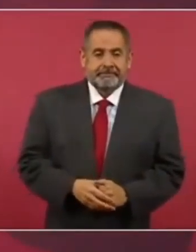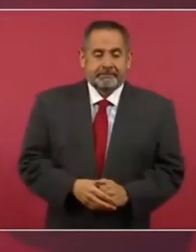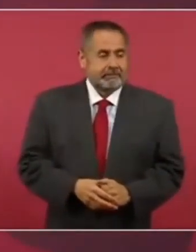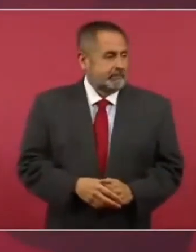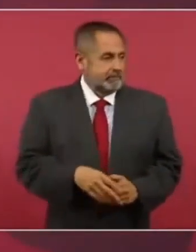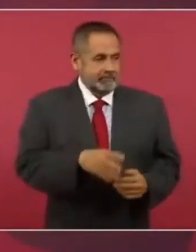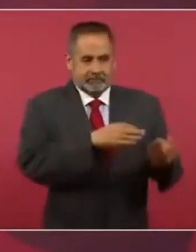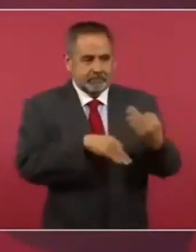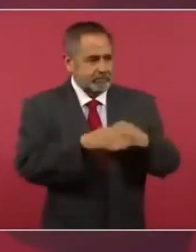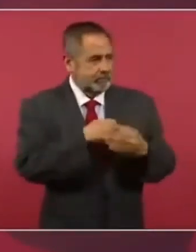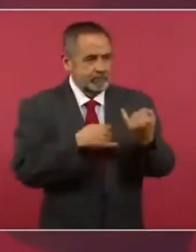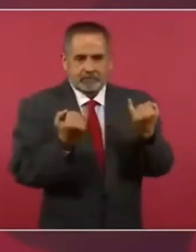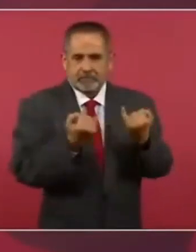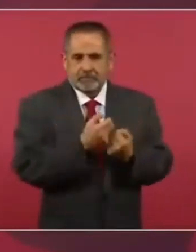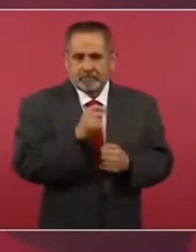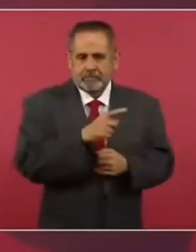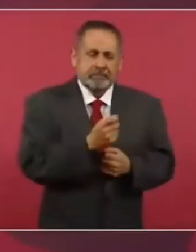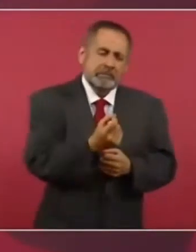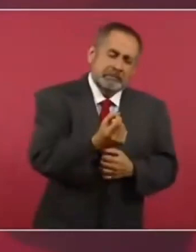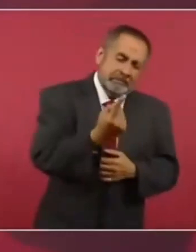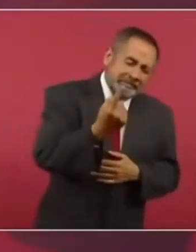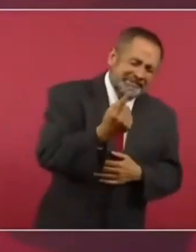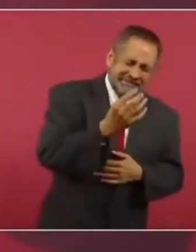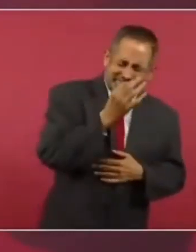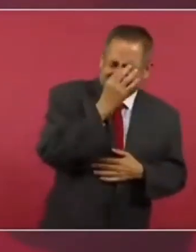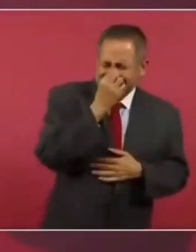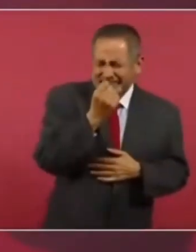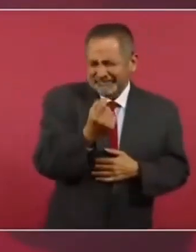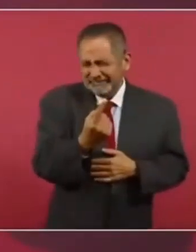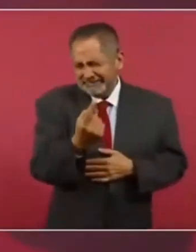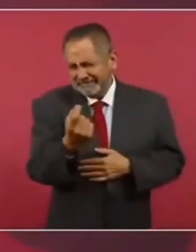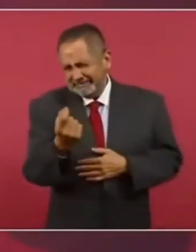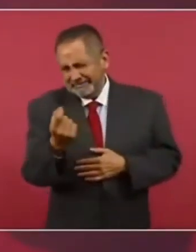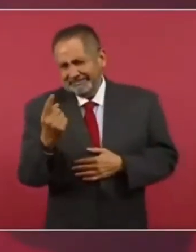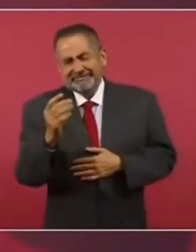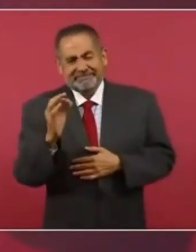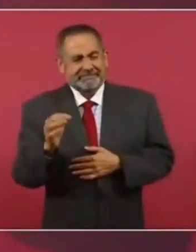Pareja. Excepciones. Honrosas, pero sí muy poquitas.